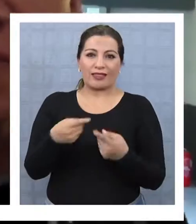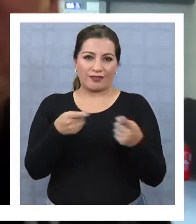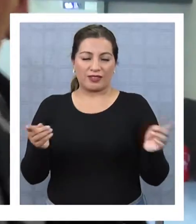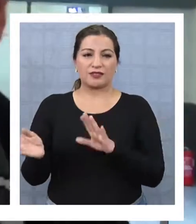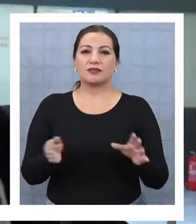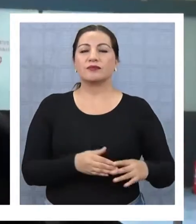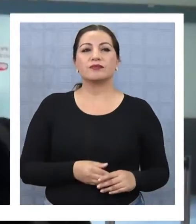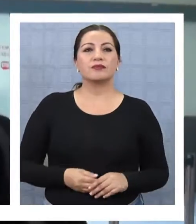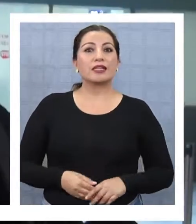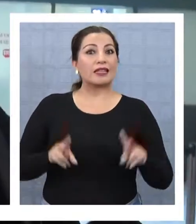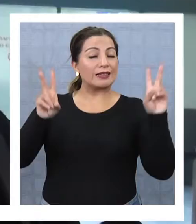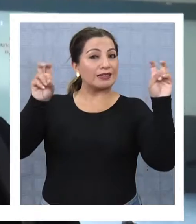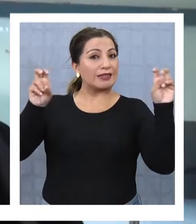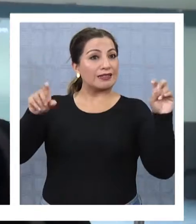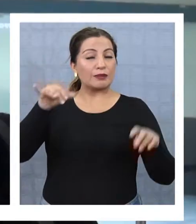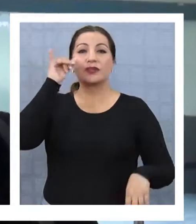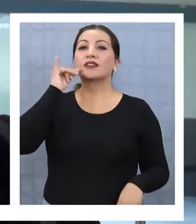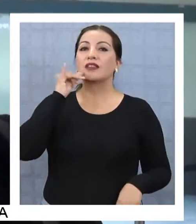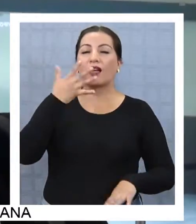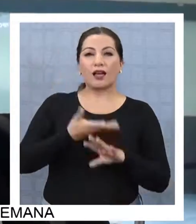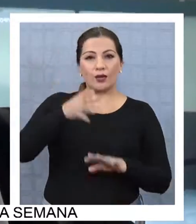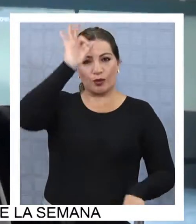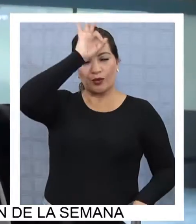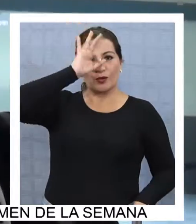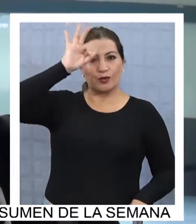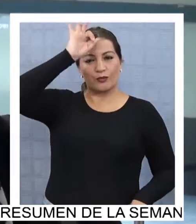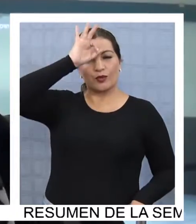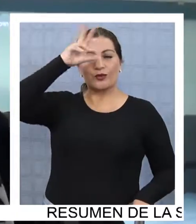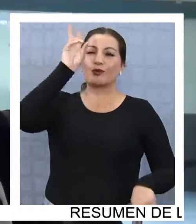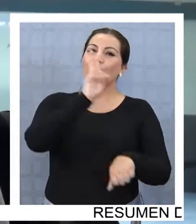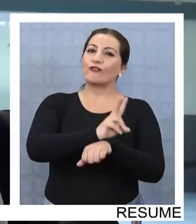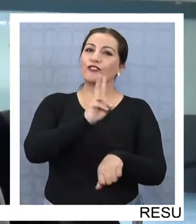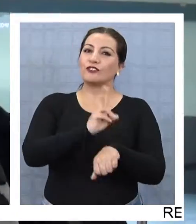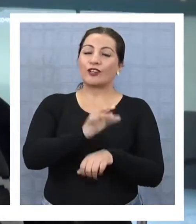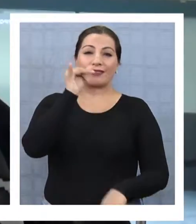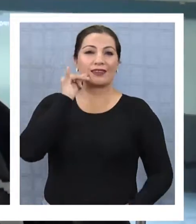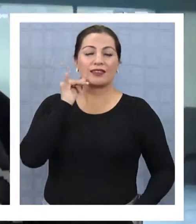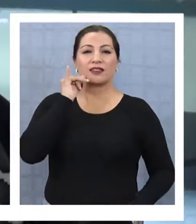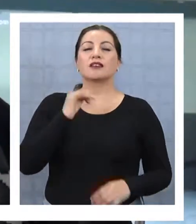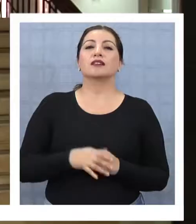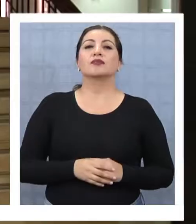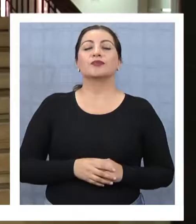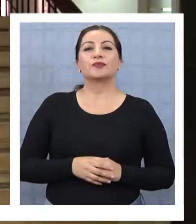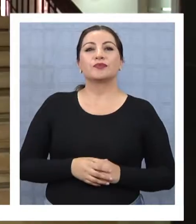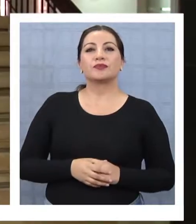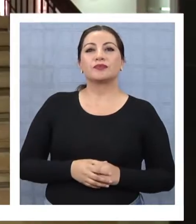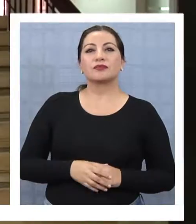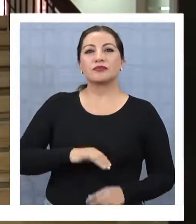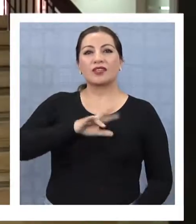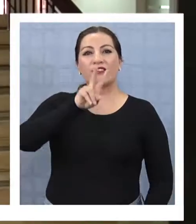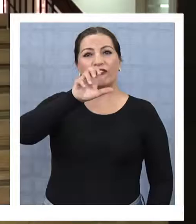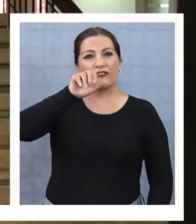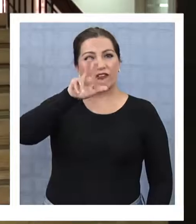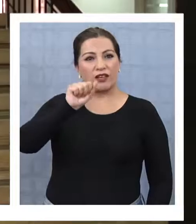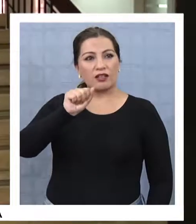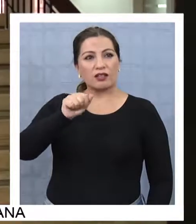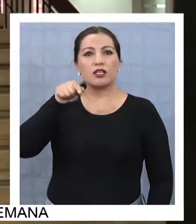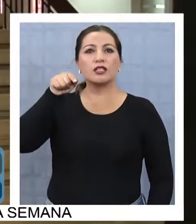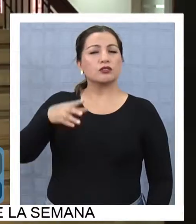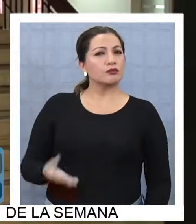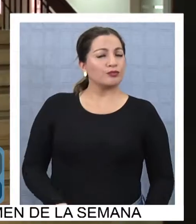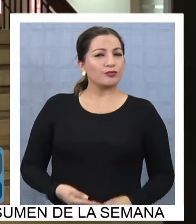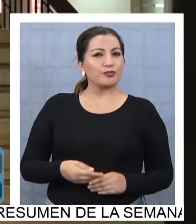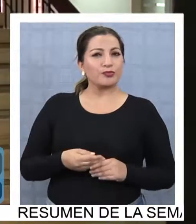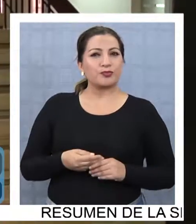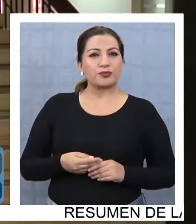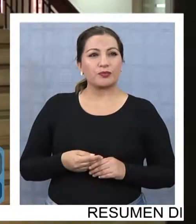distinto. En el plano local también hay opiniones respecto al entrenador de deportes Iquique. En el caso de Jaime Vera, yo creo que Jaime Vera ha hecho